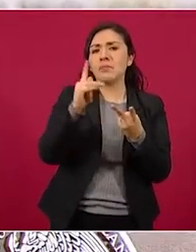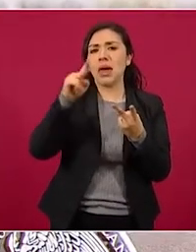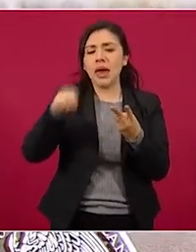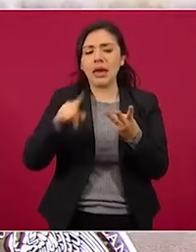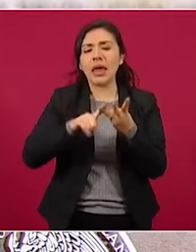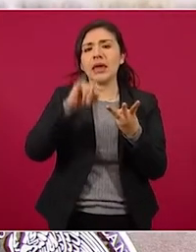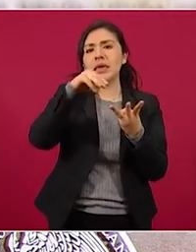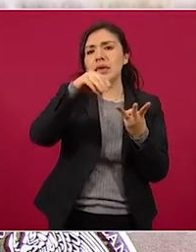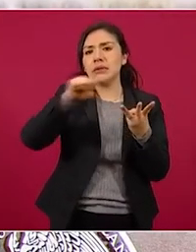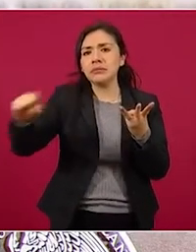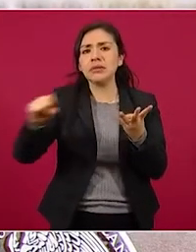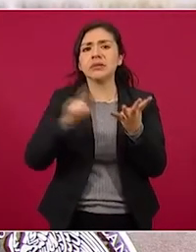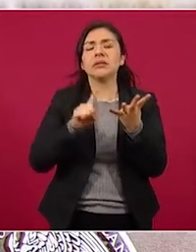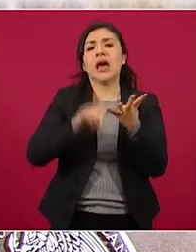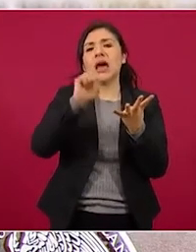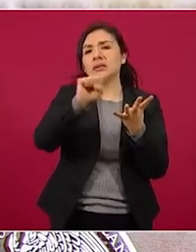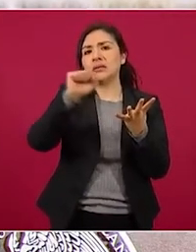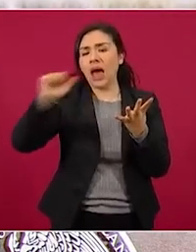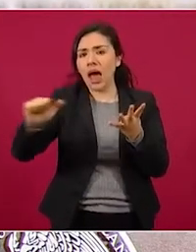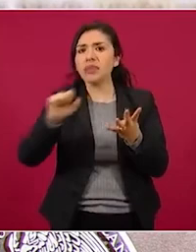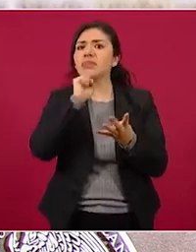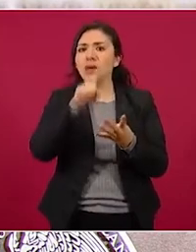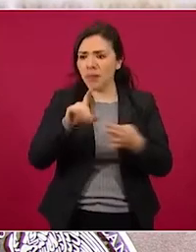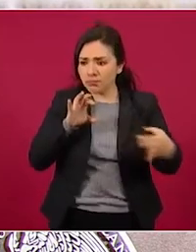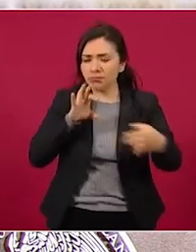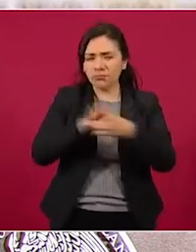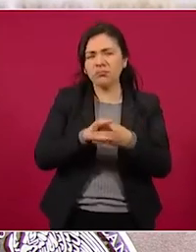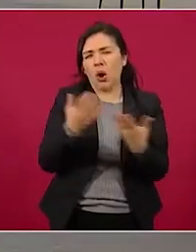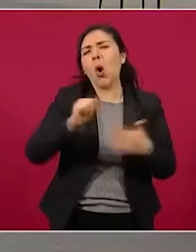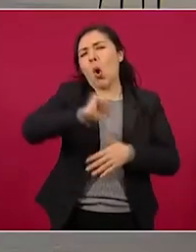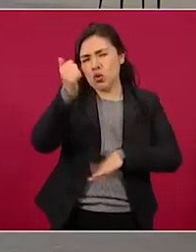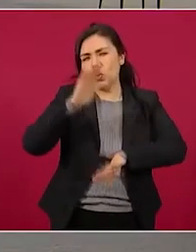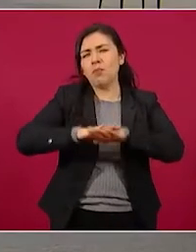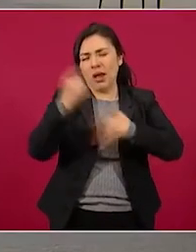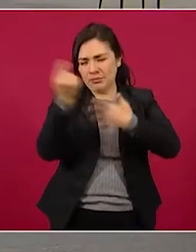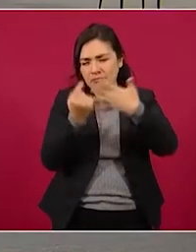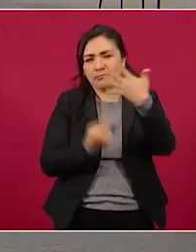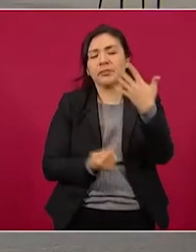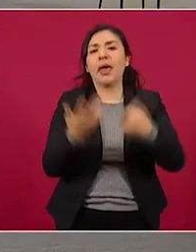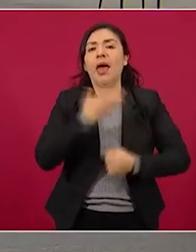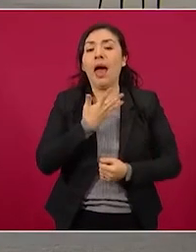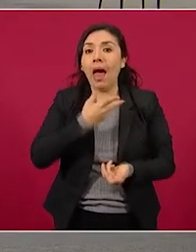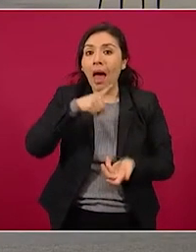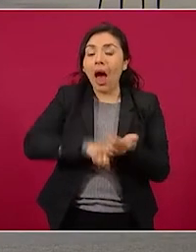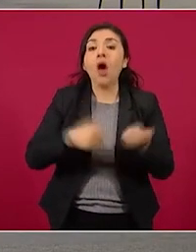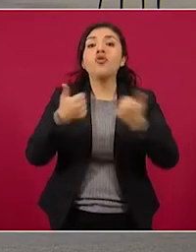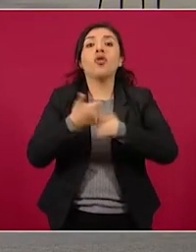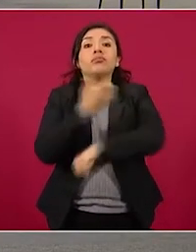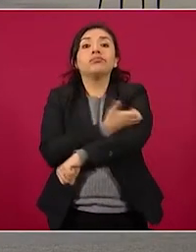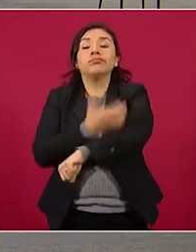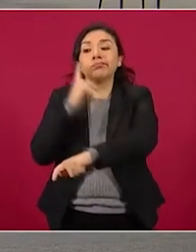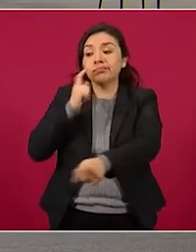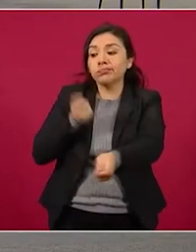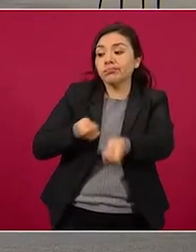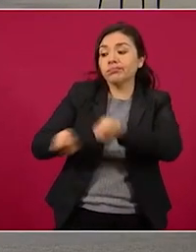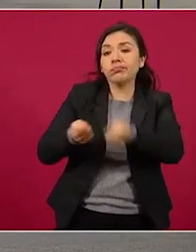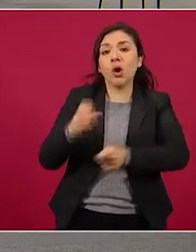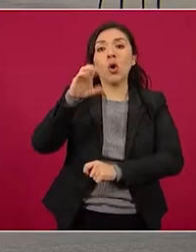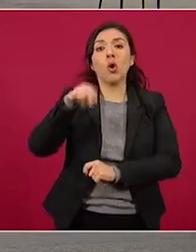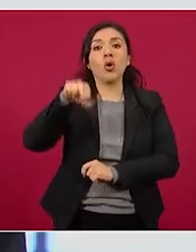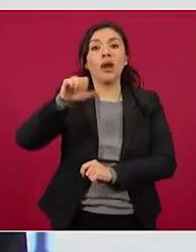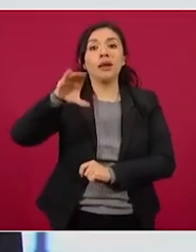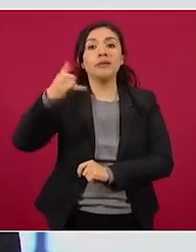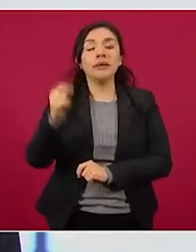el IMSS y la Secretaría de Salud, por mencionar algunas. Bajo la coordinación del CONACYT, ha